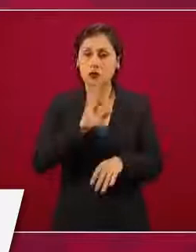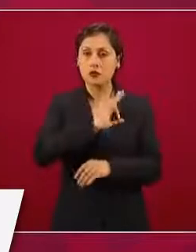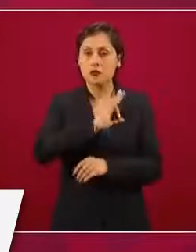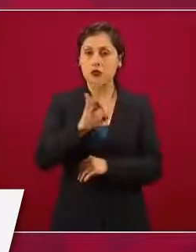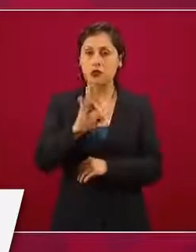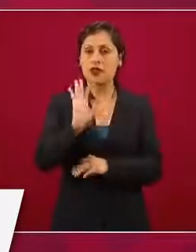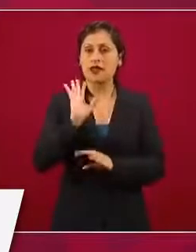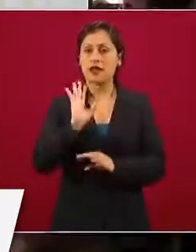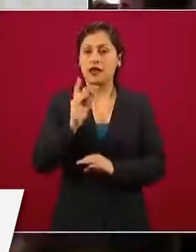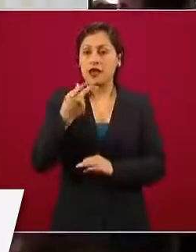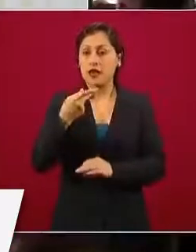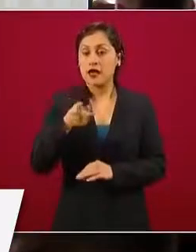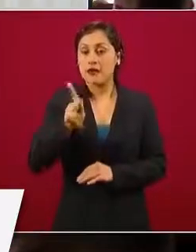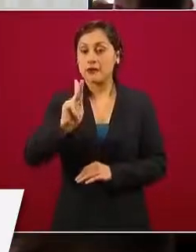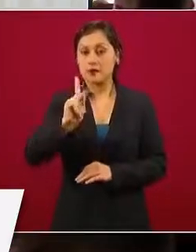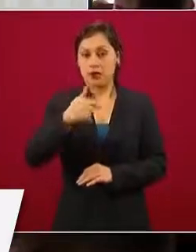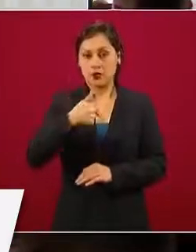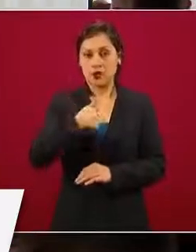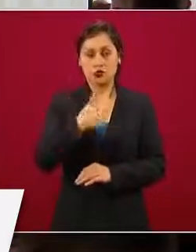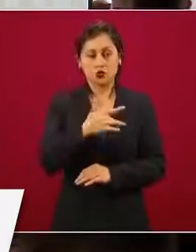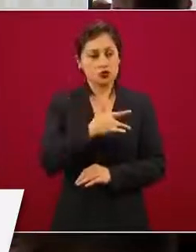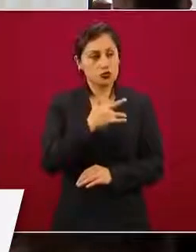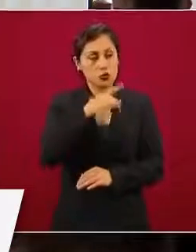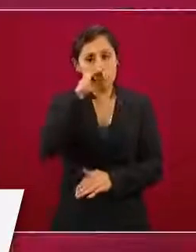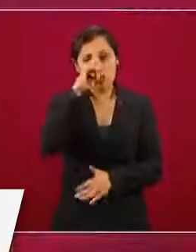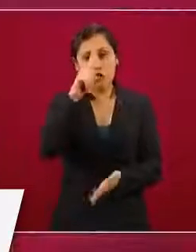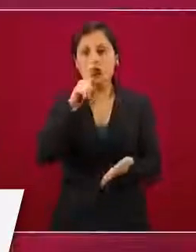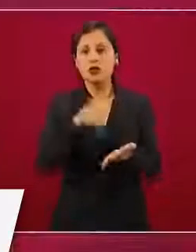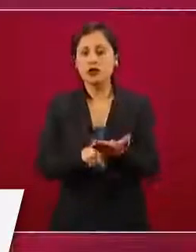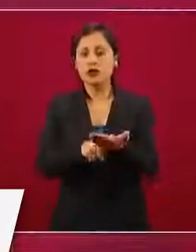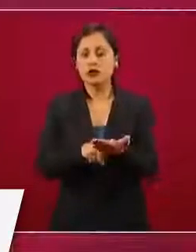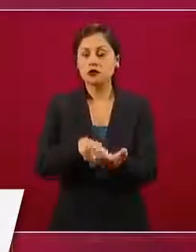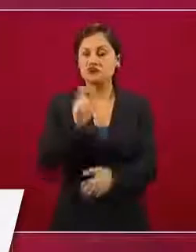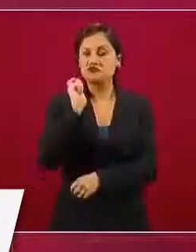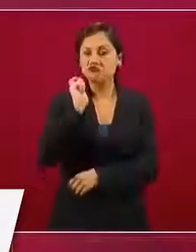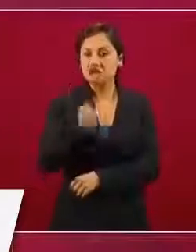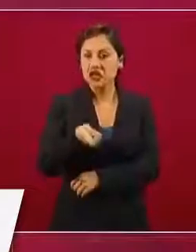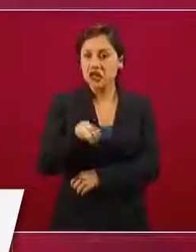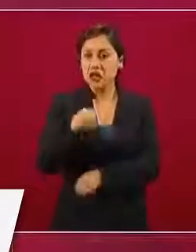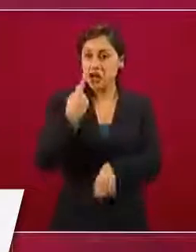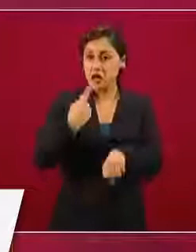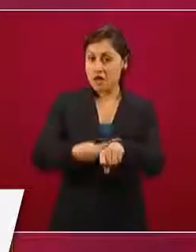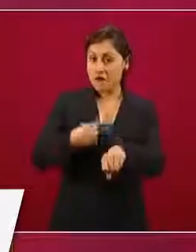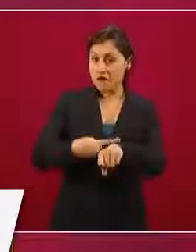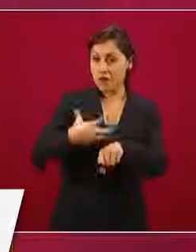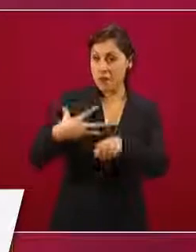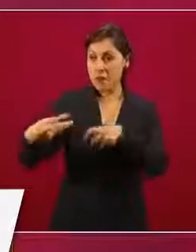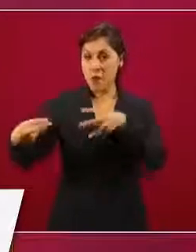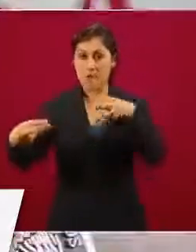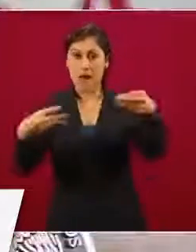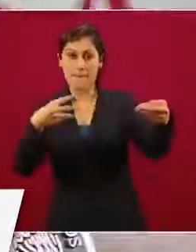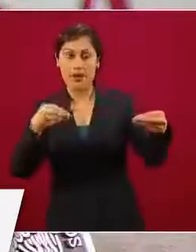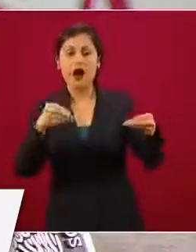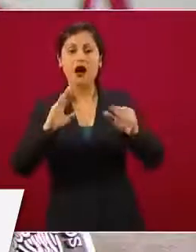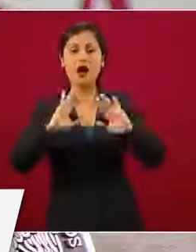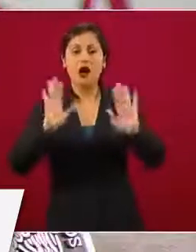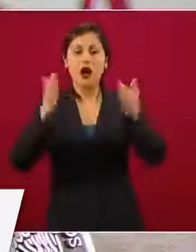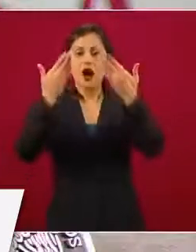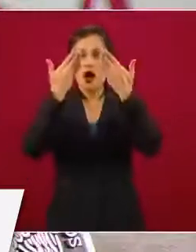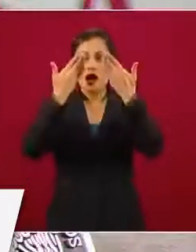pero creo que lo cierto es que la pandemia nos abre esta conciencia, o por lo menos